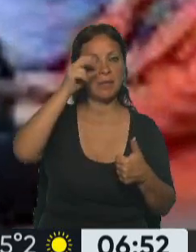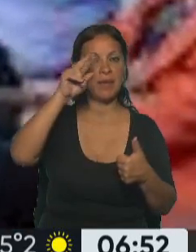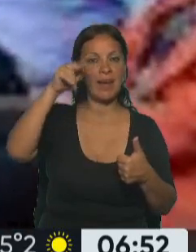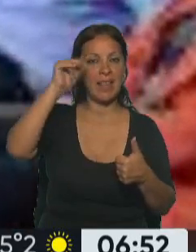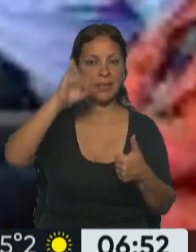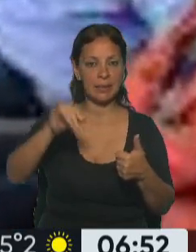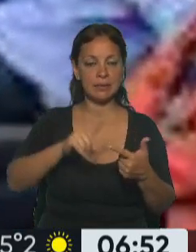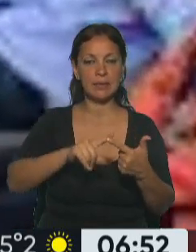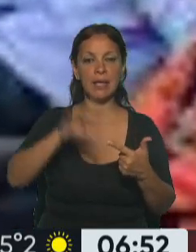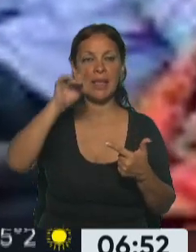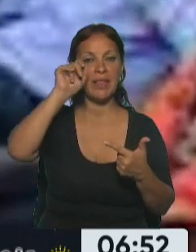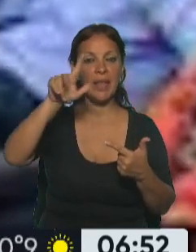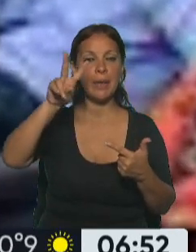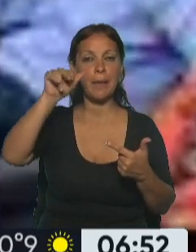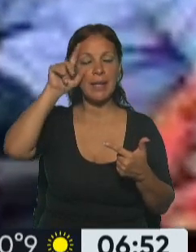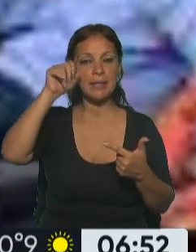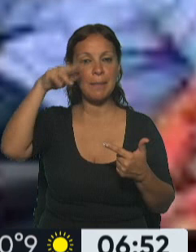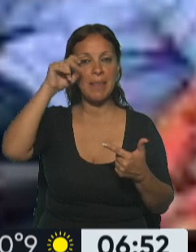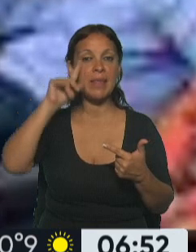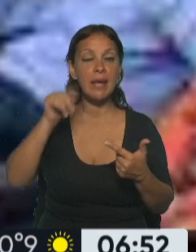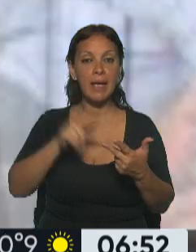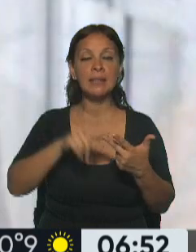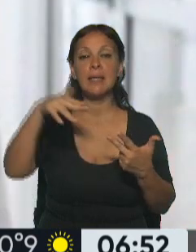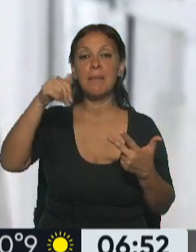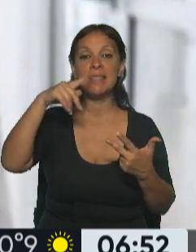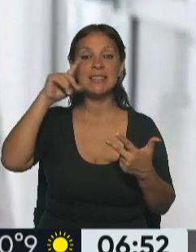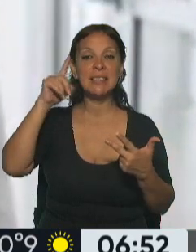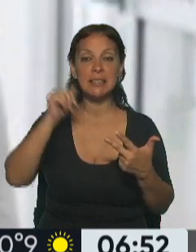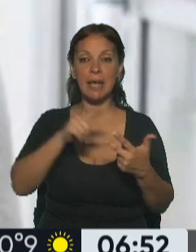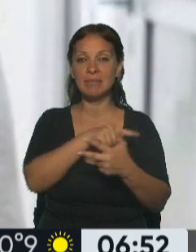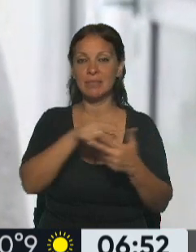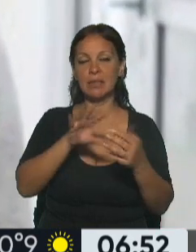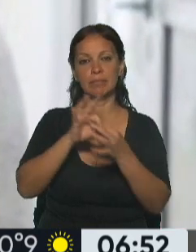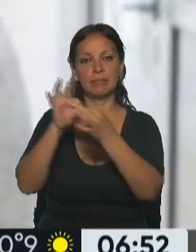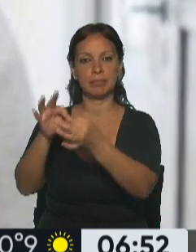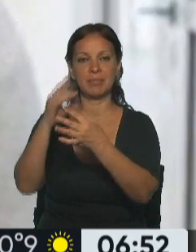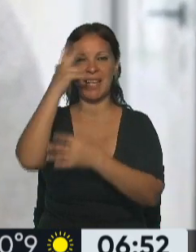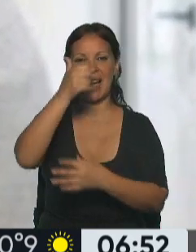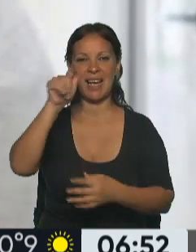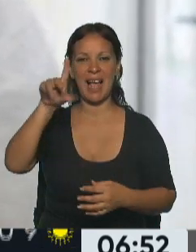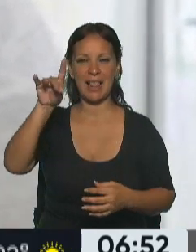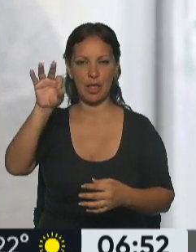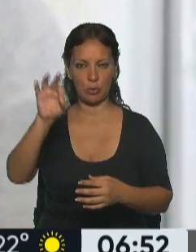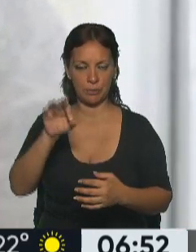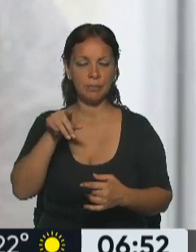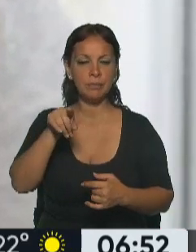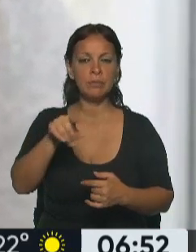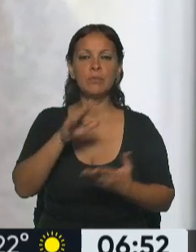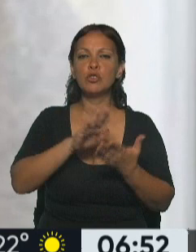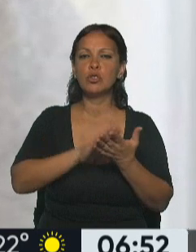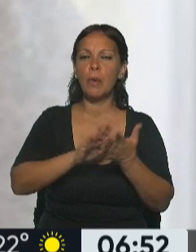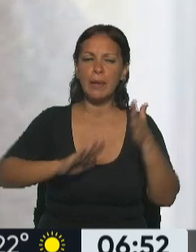Gladys del Valle Medina y Elia Fernández de Mansilla, que responden a Jaldo en el marco de esta negociación por el tema puntual del